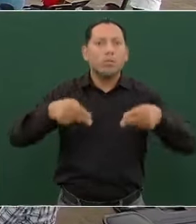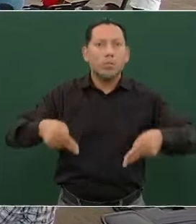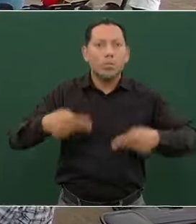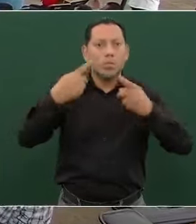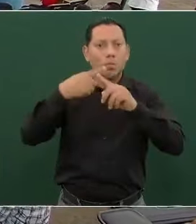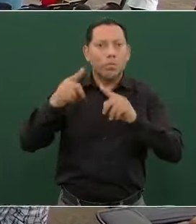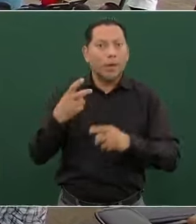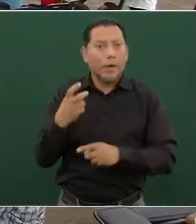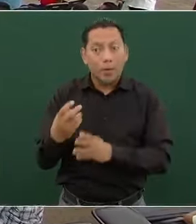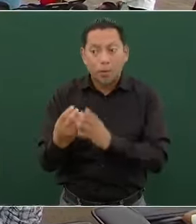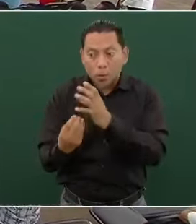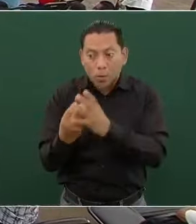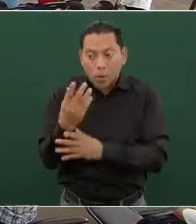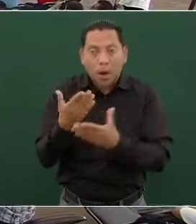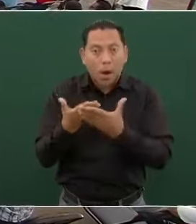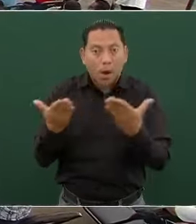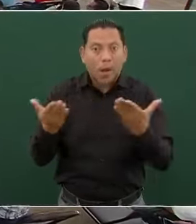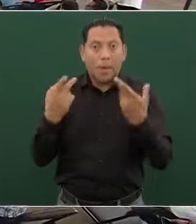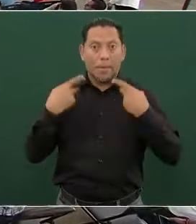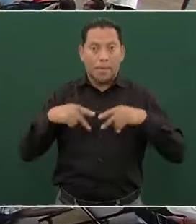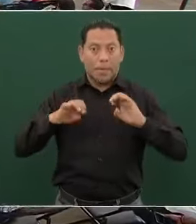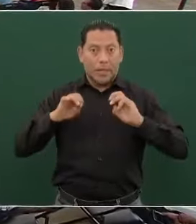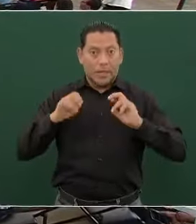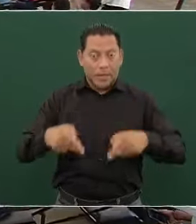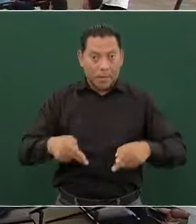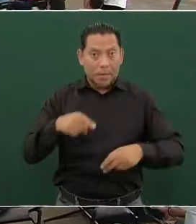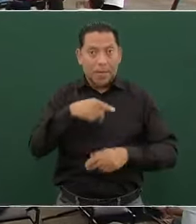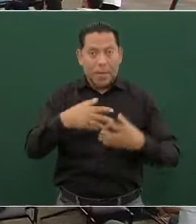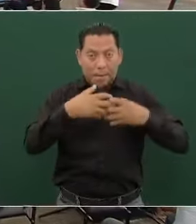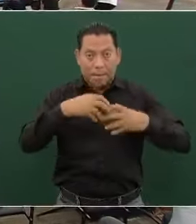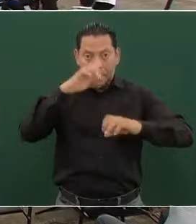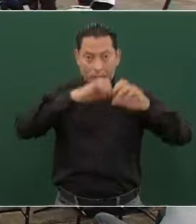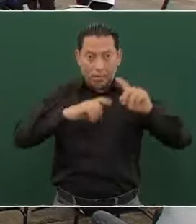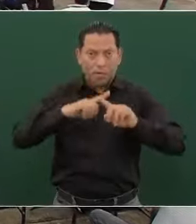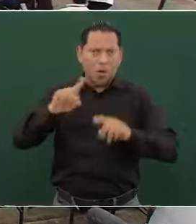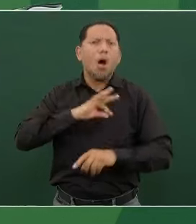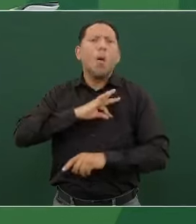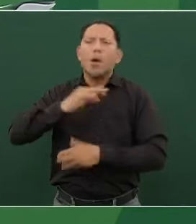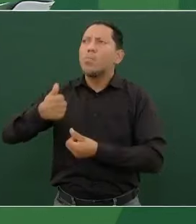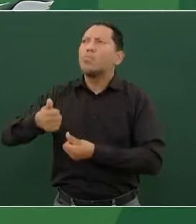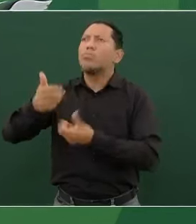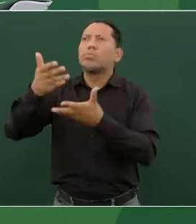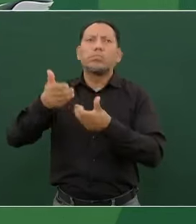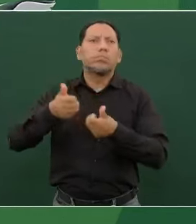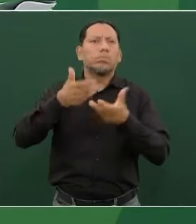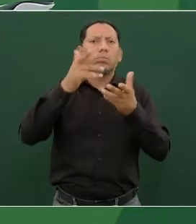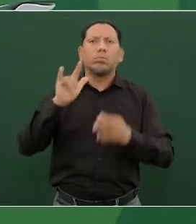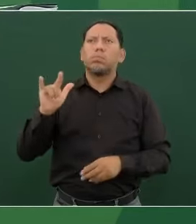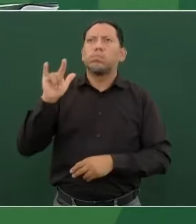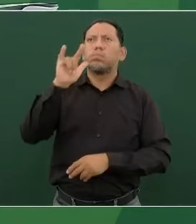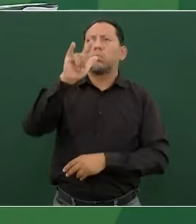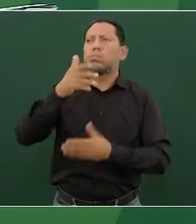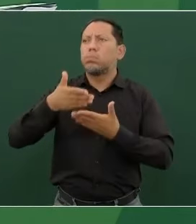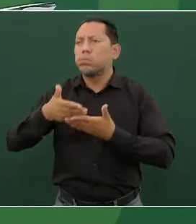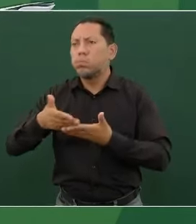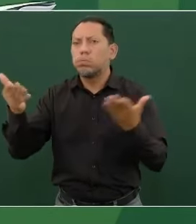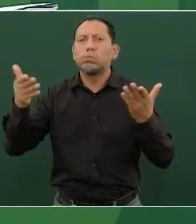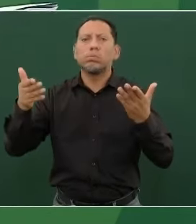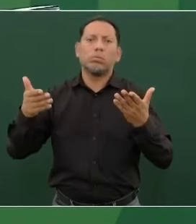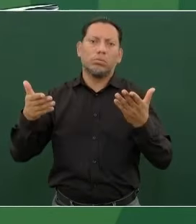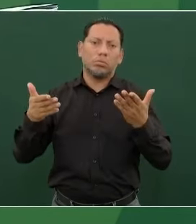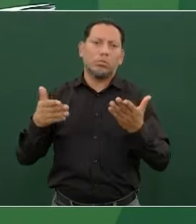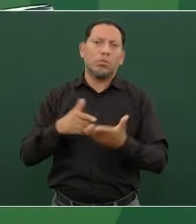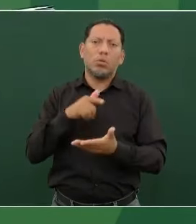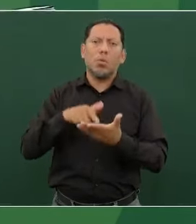estratégica los productores chiapanecos podrán transportar de manera más ágil y eficiente todos sus productos del campo a la